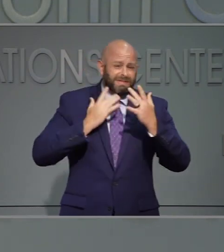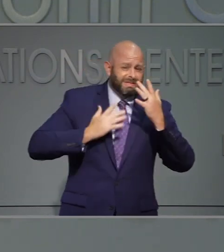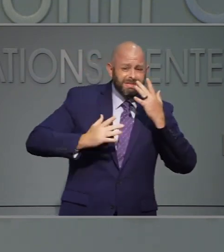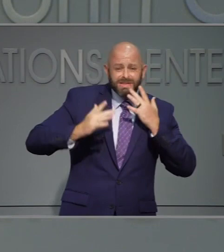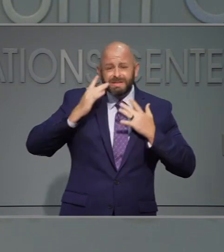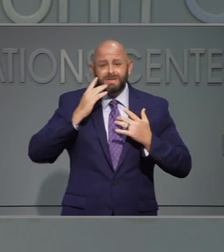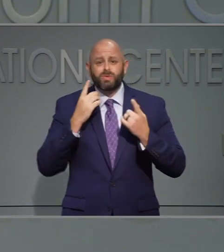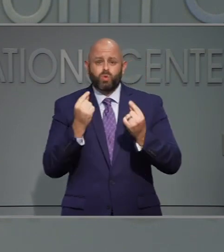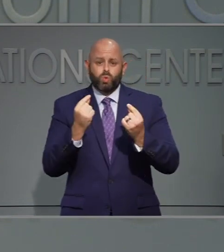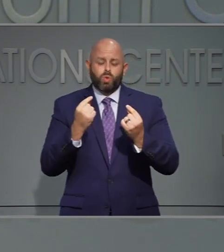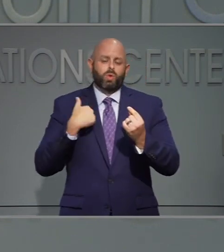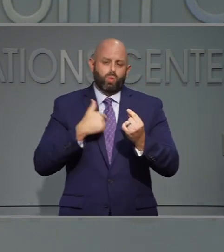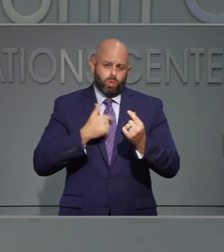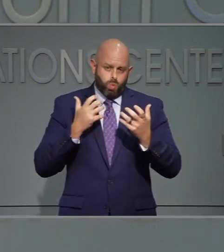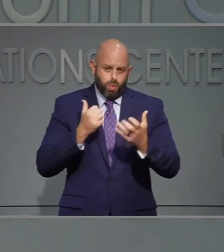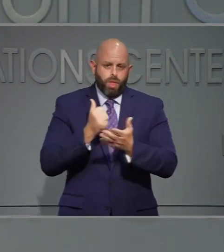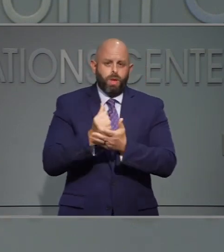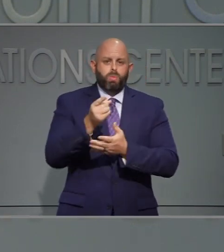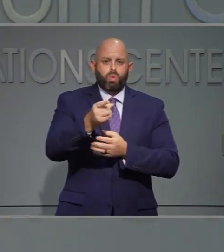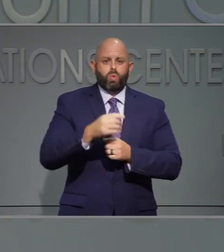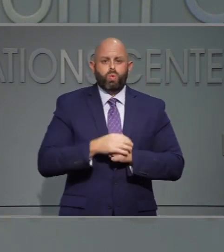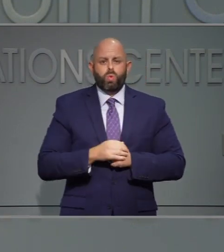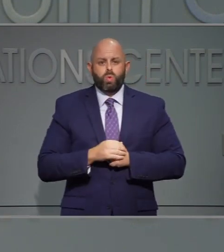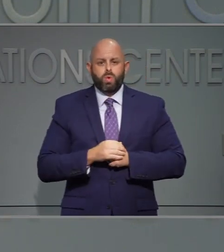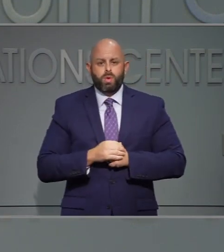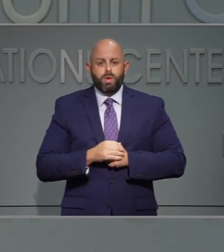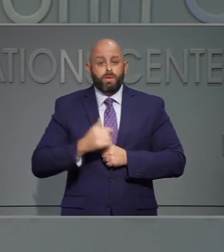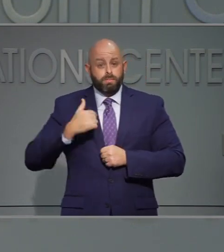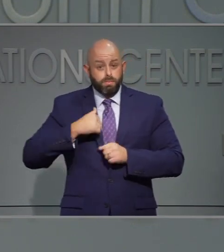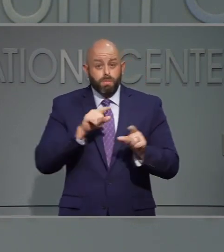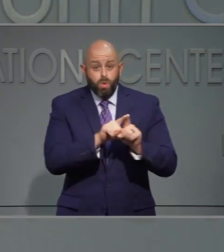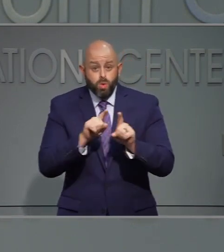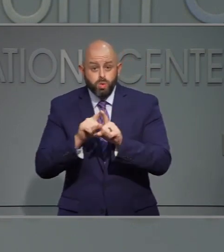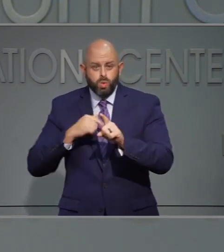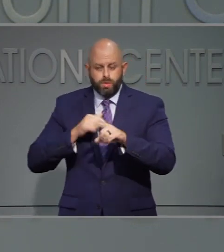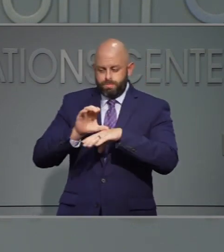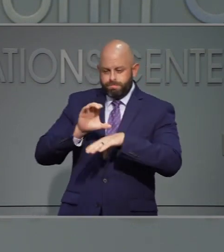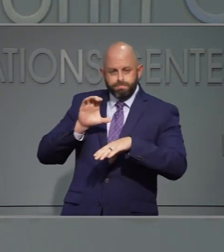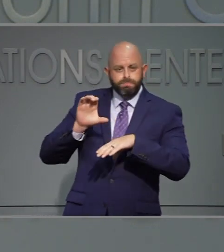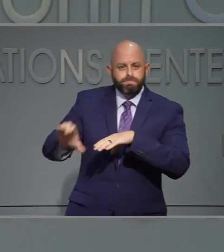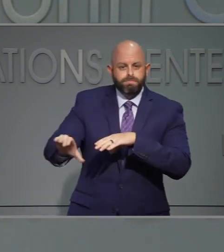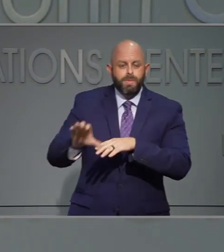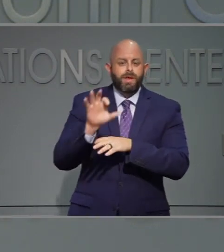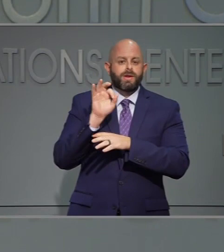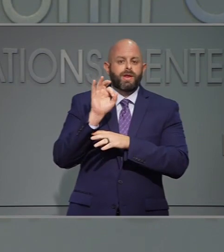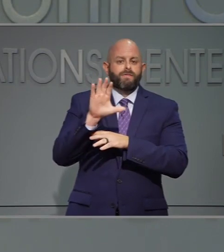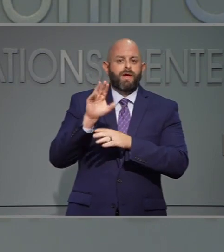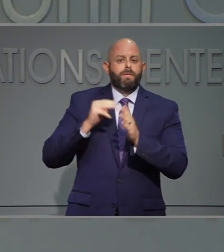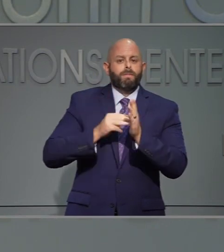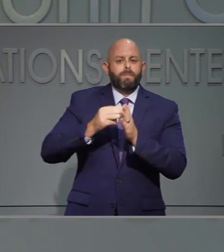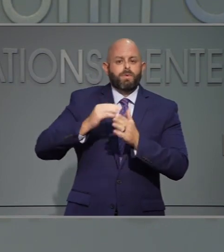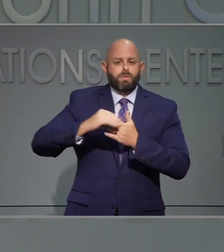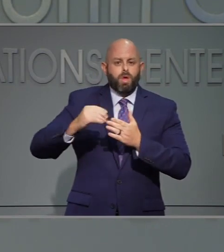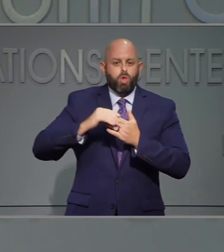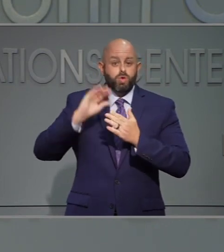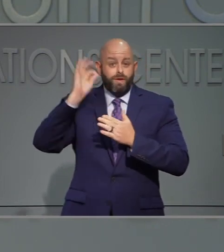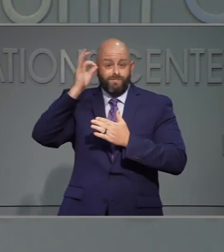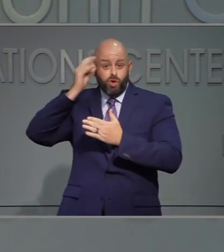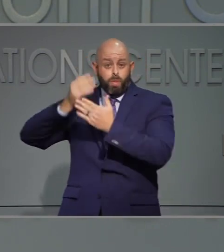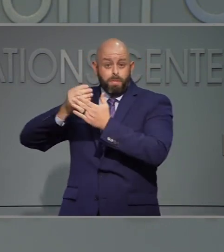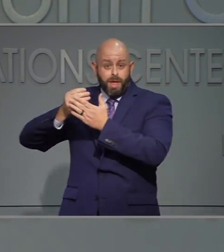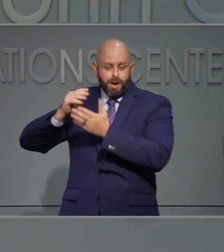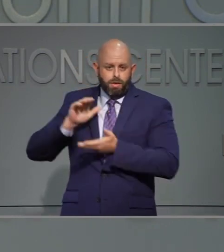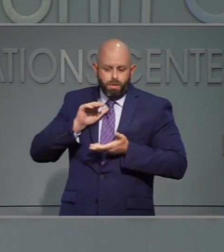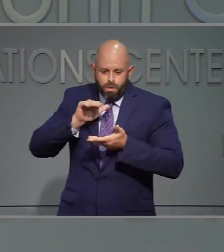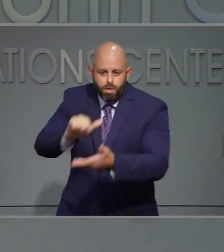en estos difíciles momentos. Ayudar a las escuelas a que enseñen eficientemente y de manera segura. Hemos